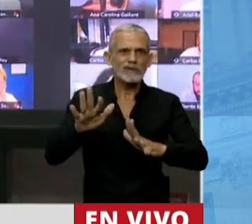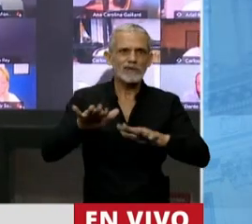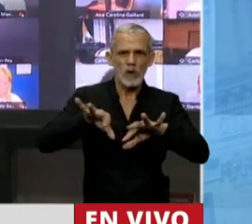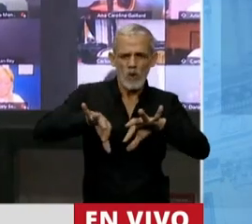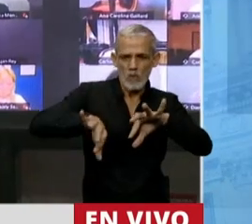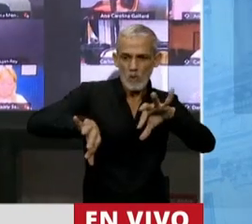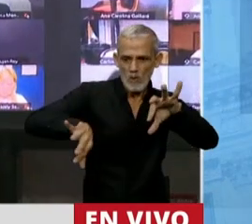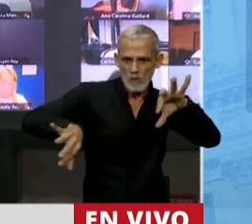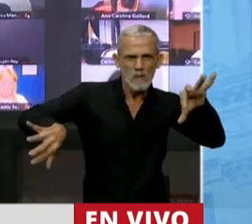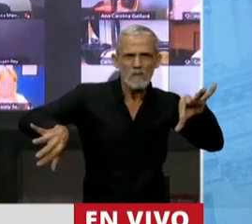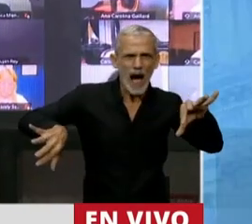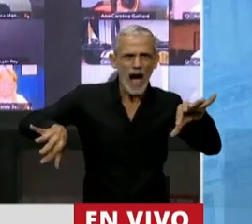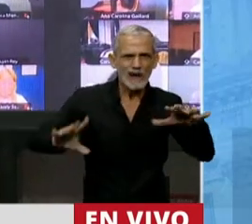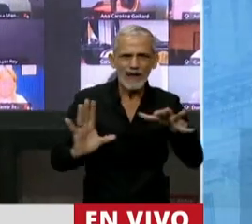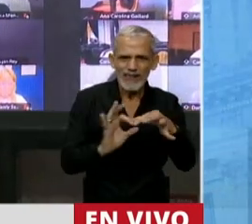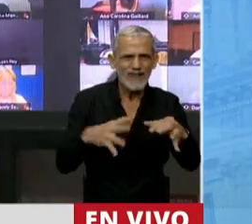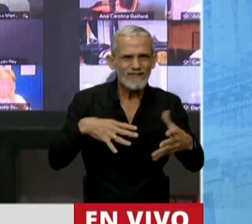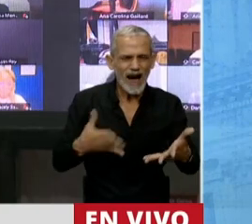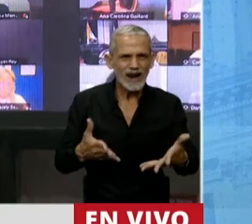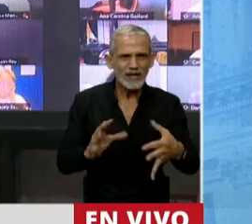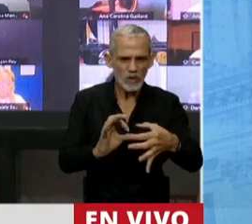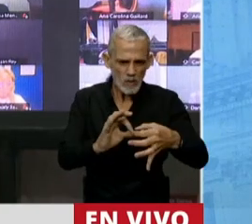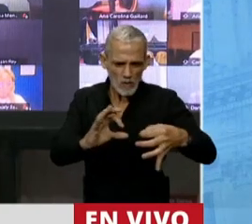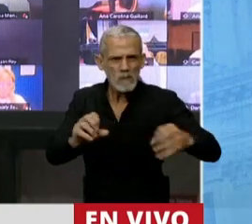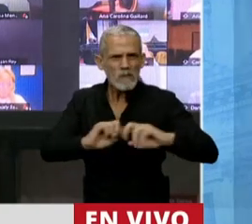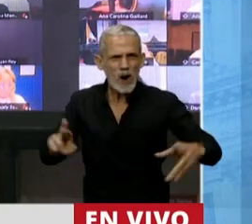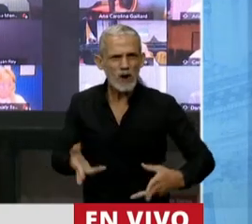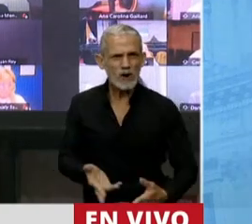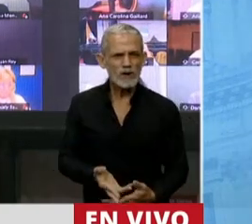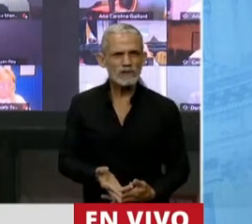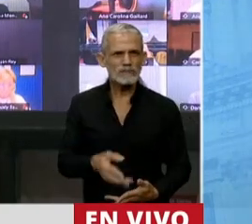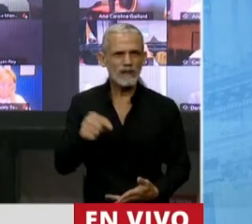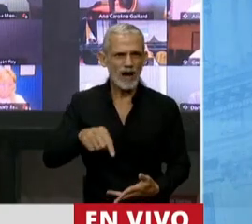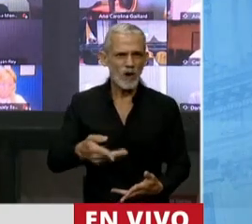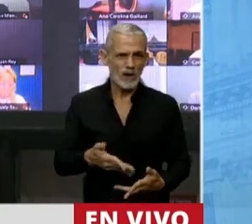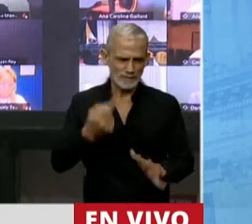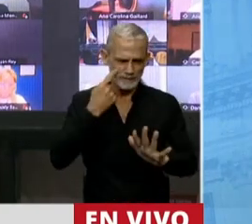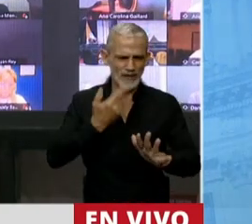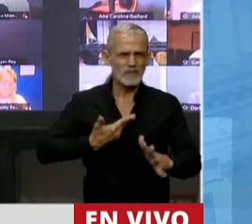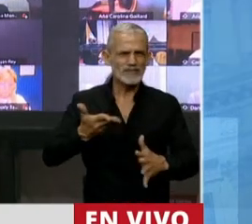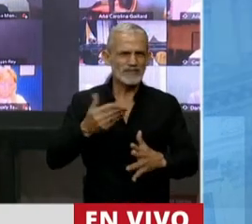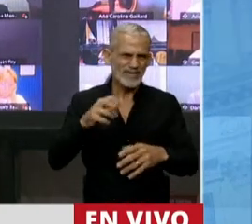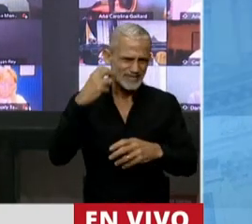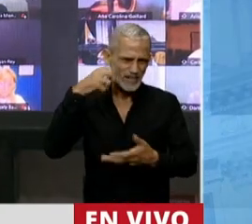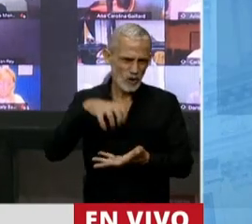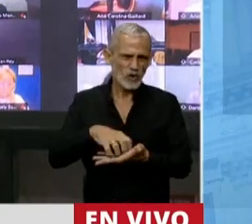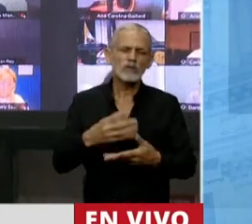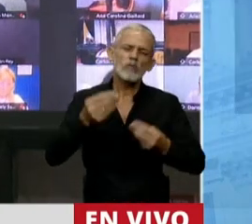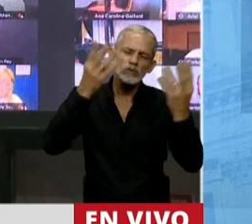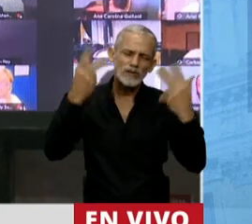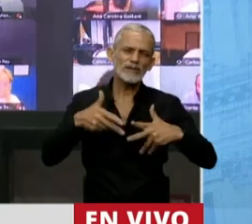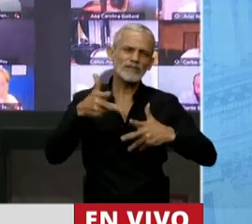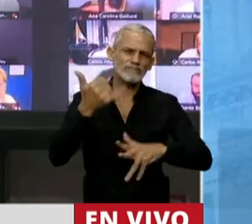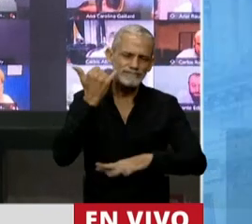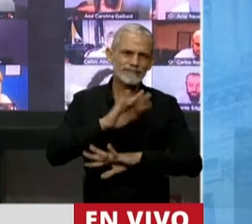grieta y desunión entre todos los argentinos. Mire, presidente, y lo hemos dicho muchas veces,